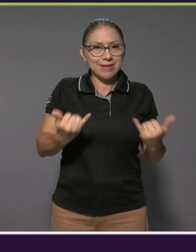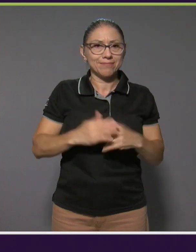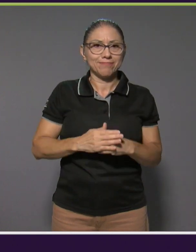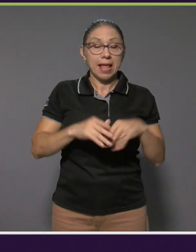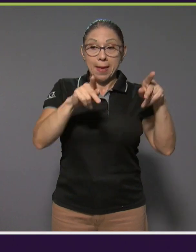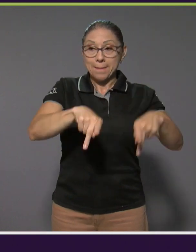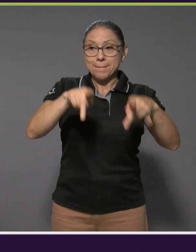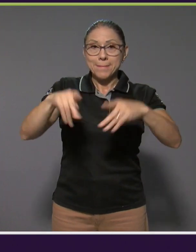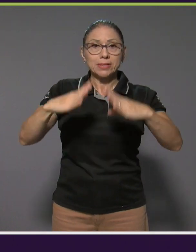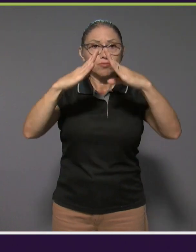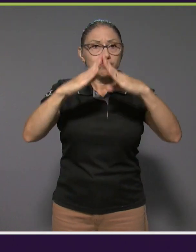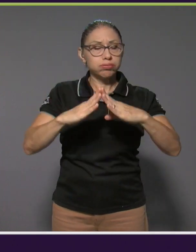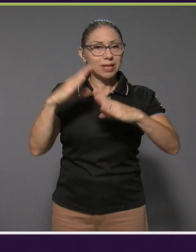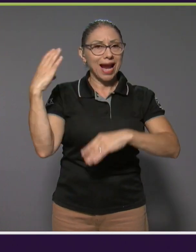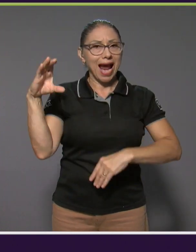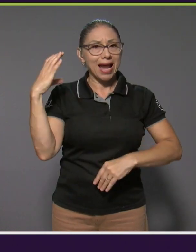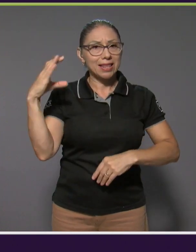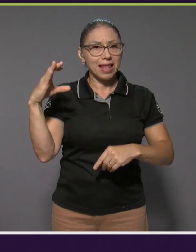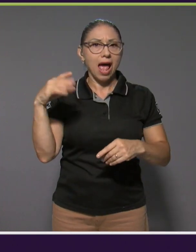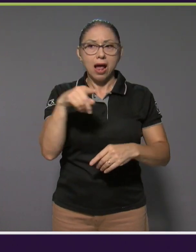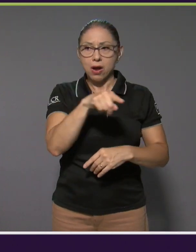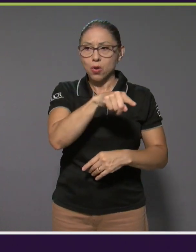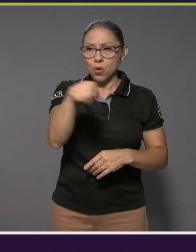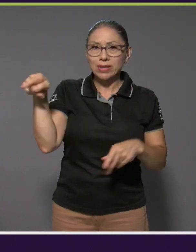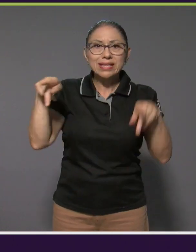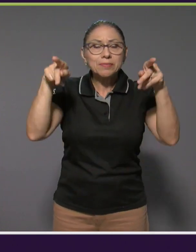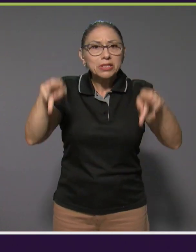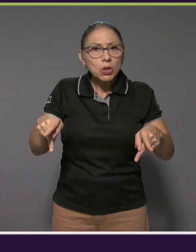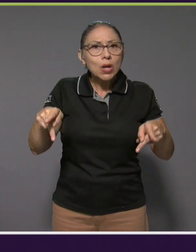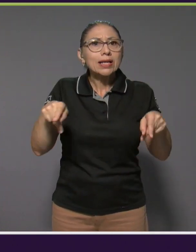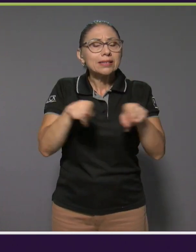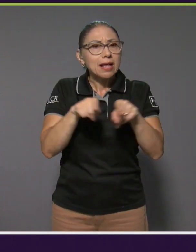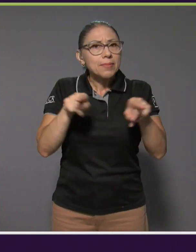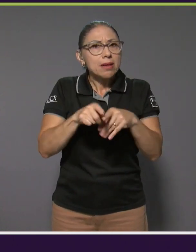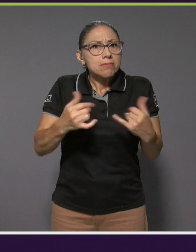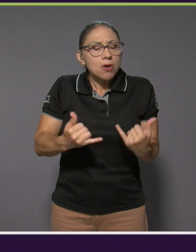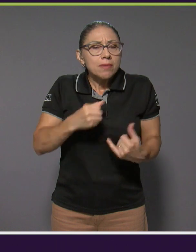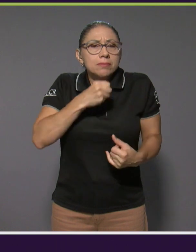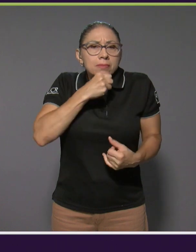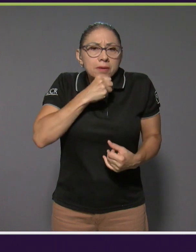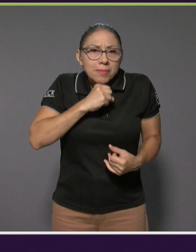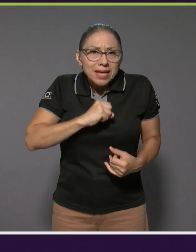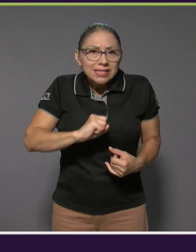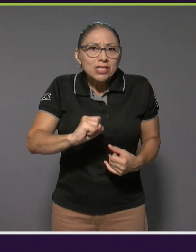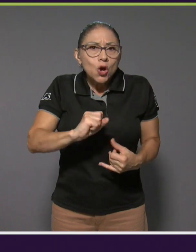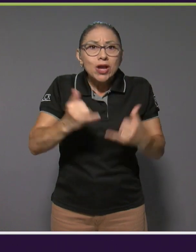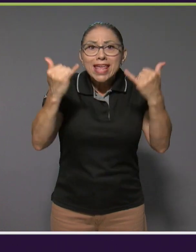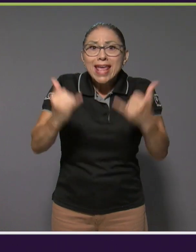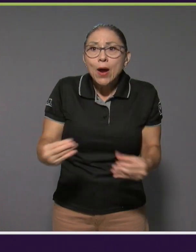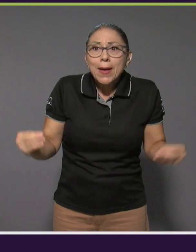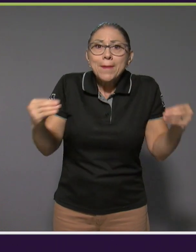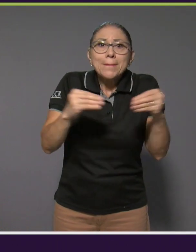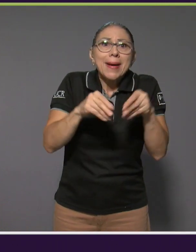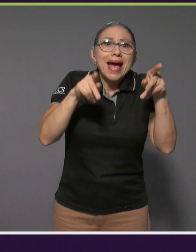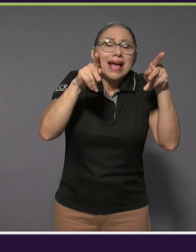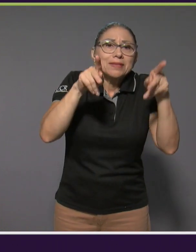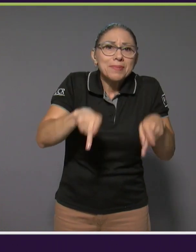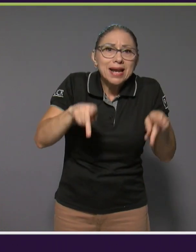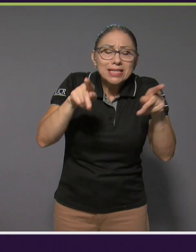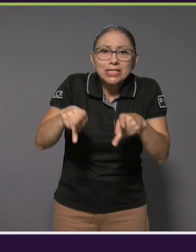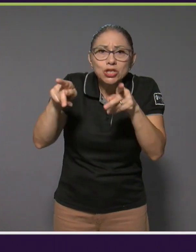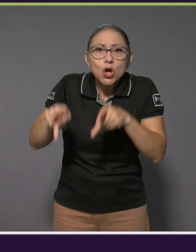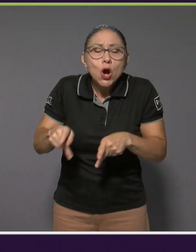Cartago también es una población que está envejeciendo y está invirtiendo la pirámide poblacional. Entonces,